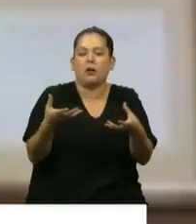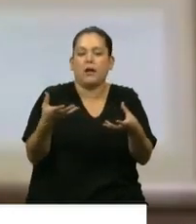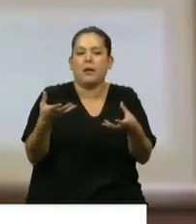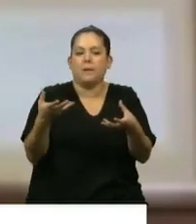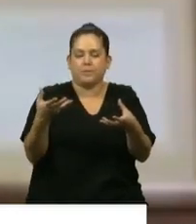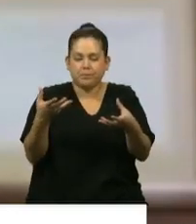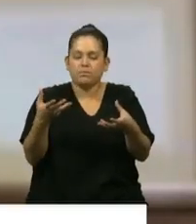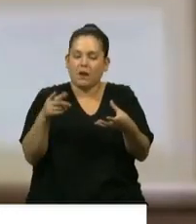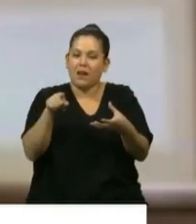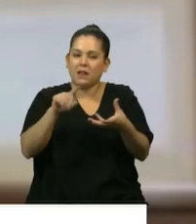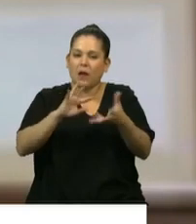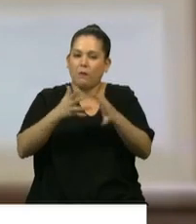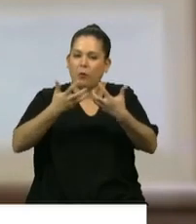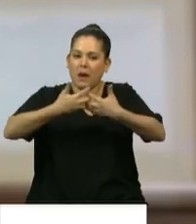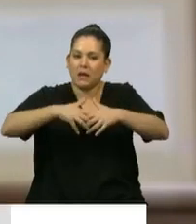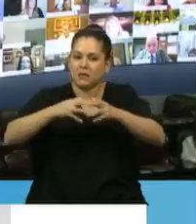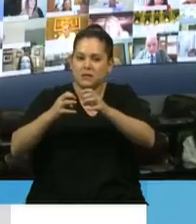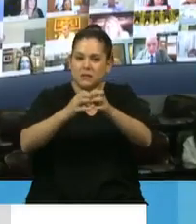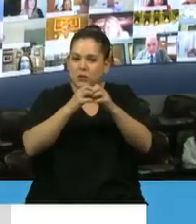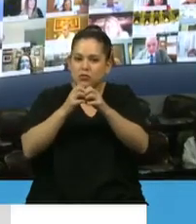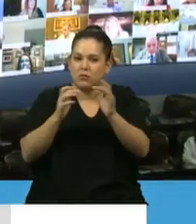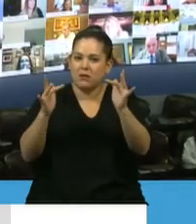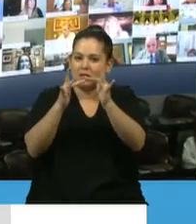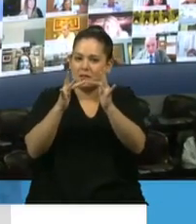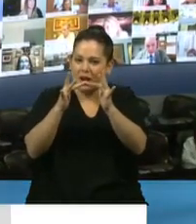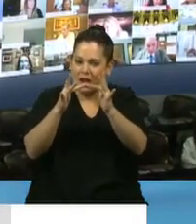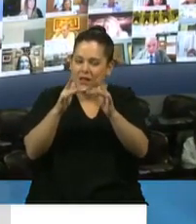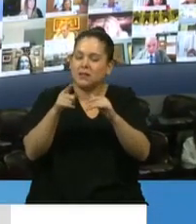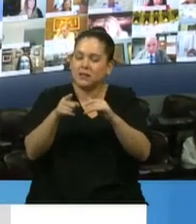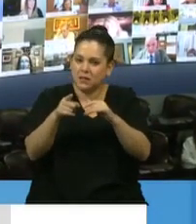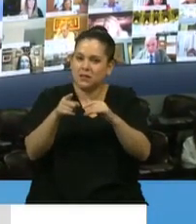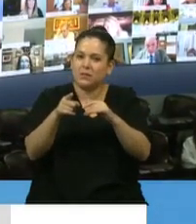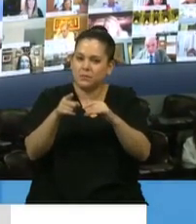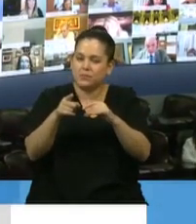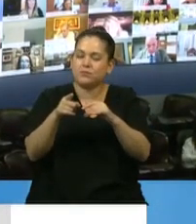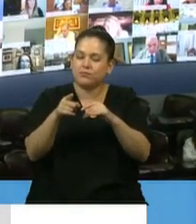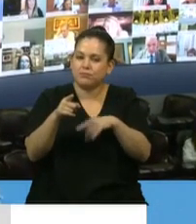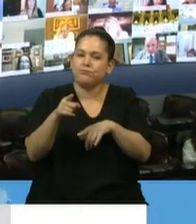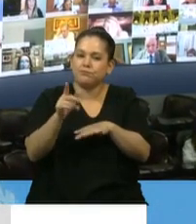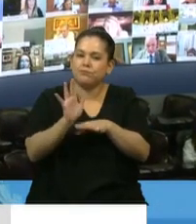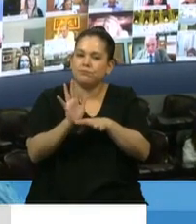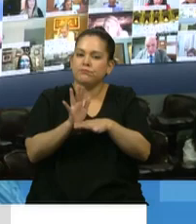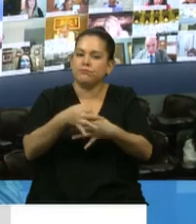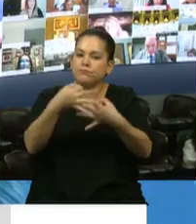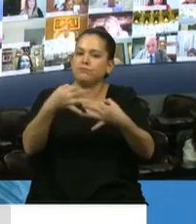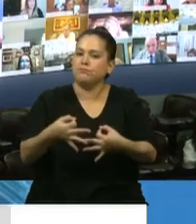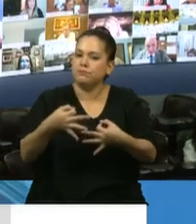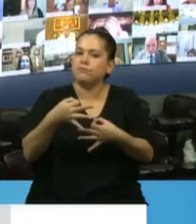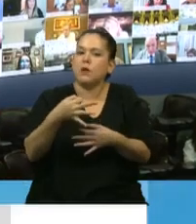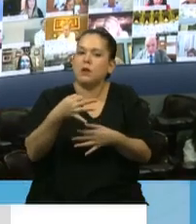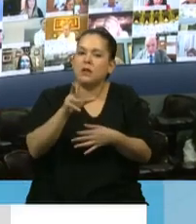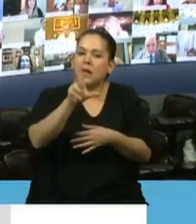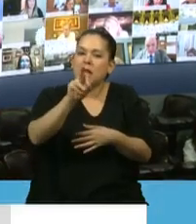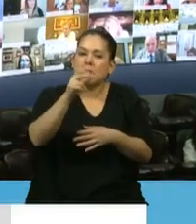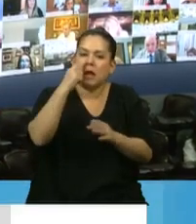de que este mecanismo de sesión virtual, presencial y remota, sea solamente por estos 30